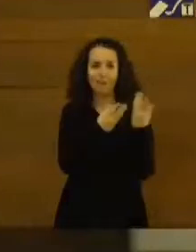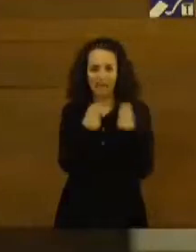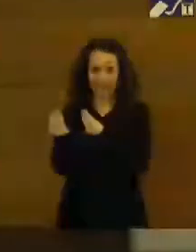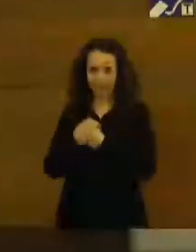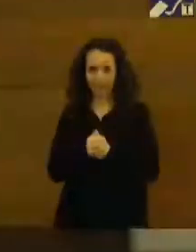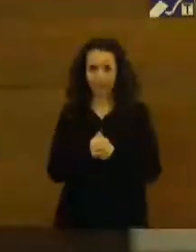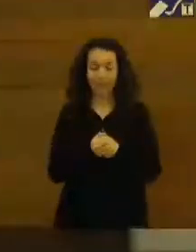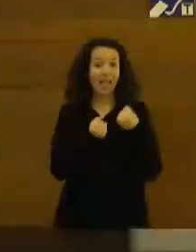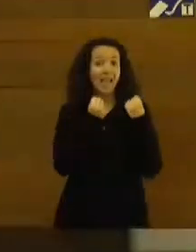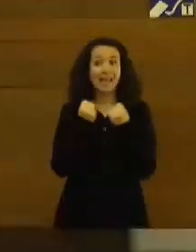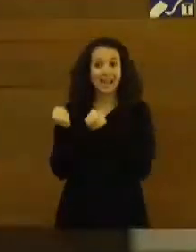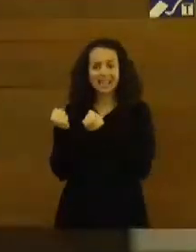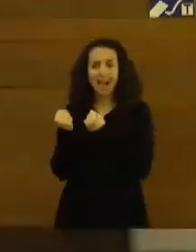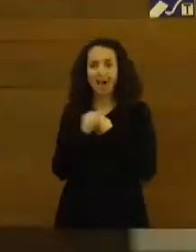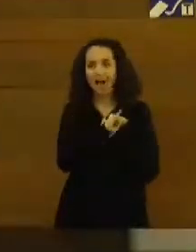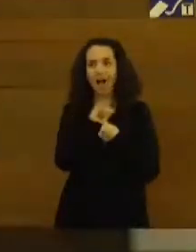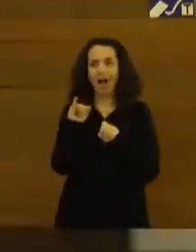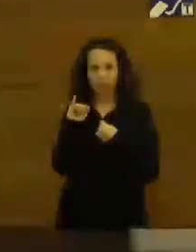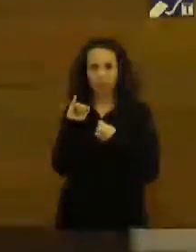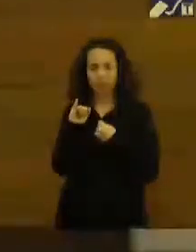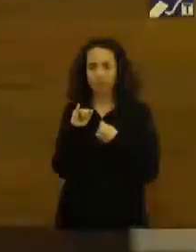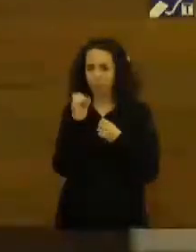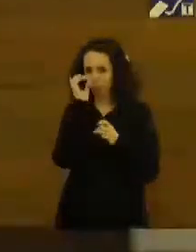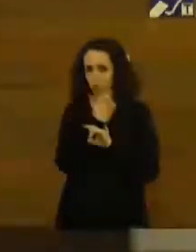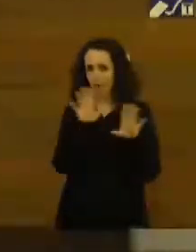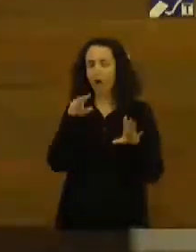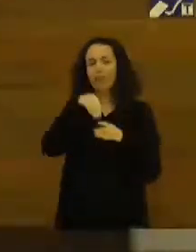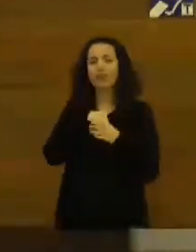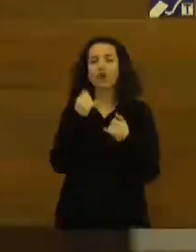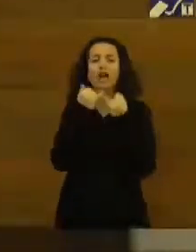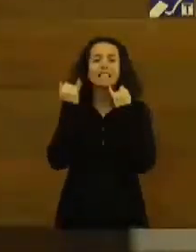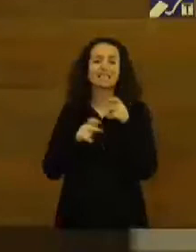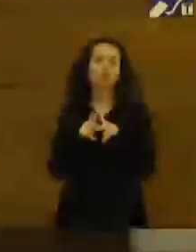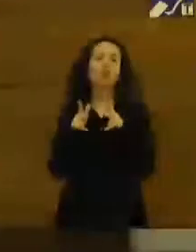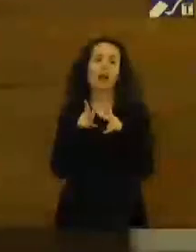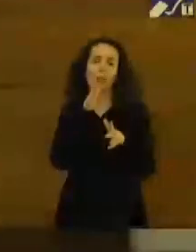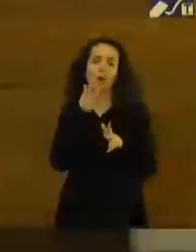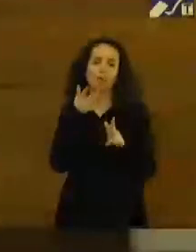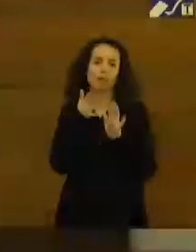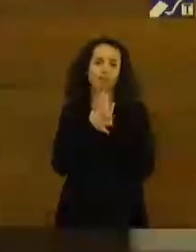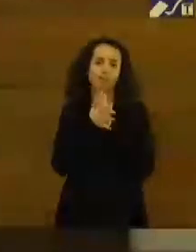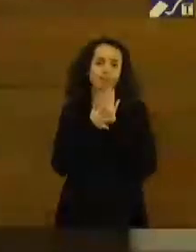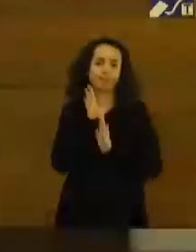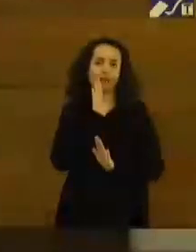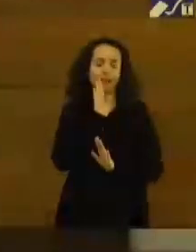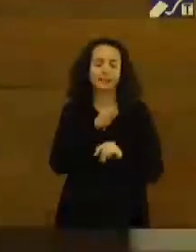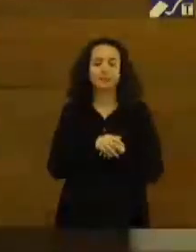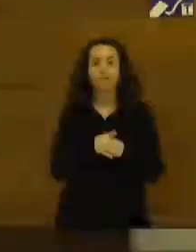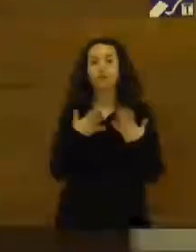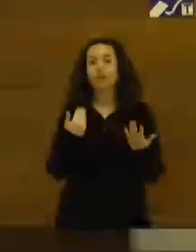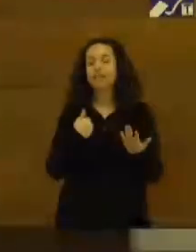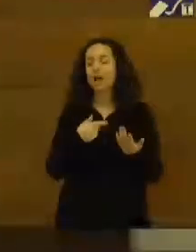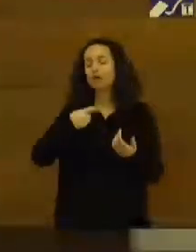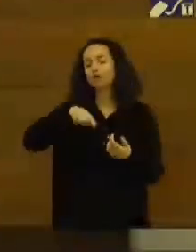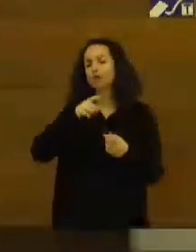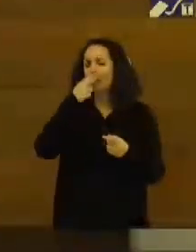energía está muy presente en la crisis social que padecemos por las razones que comentaba y hemos dedicado un interés